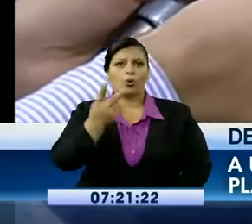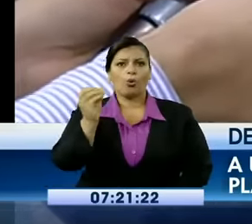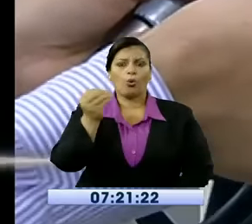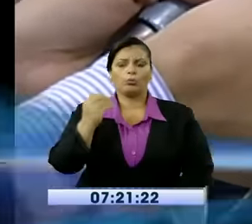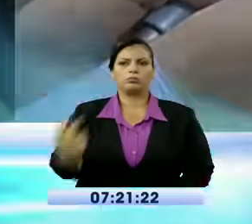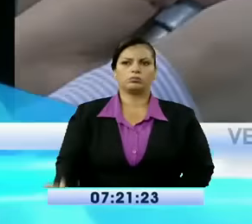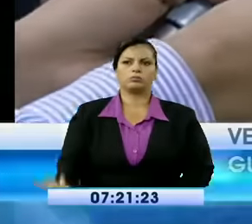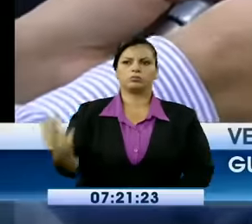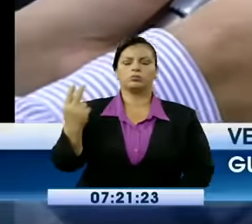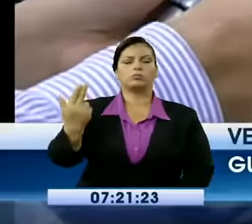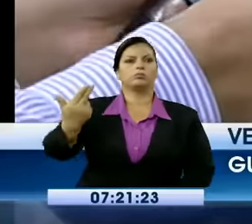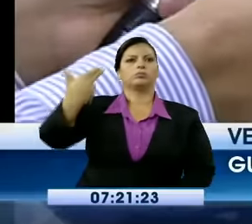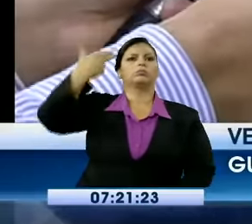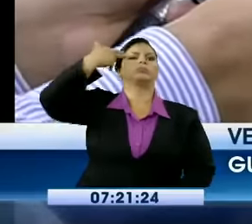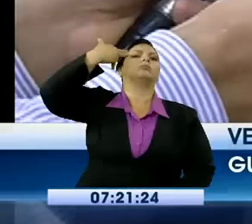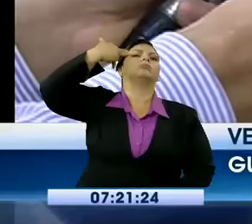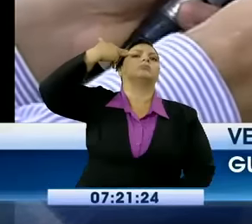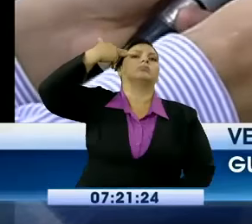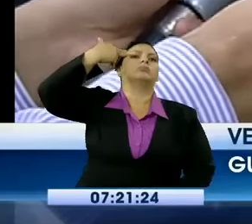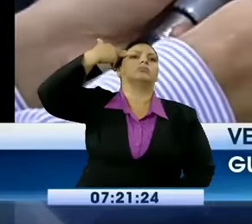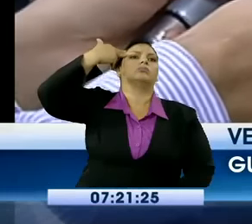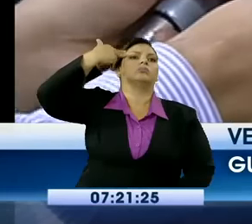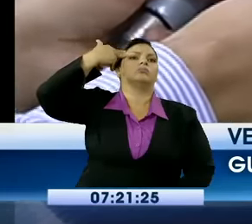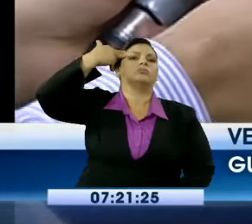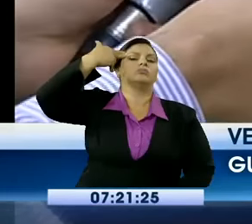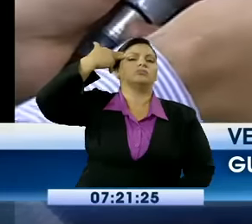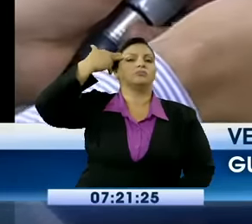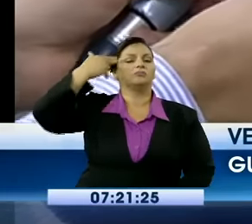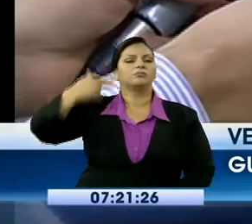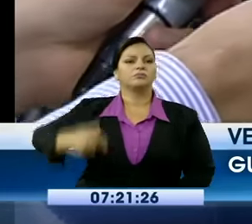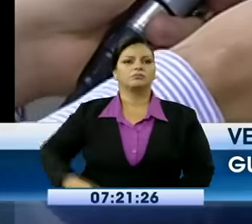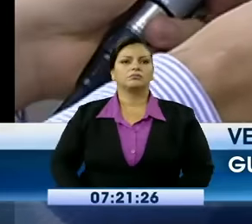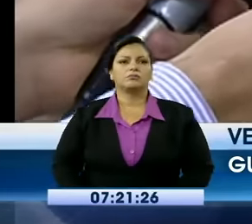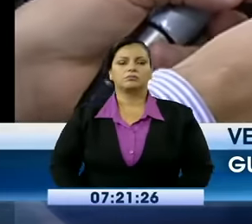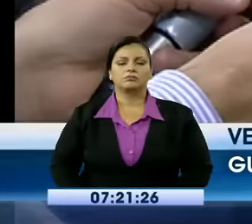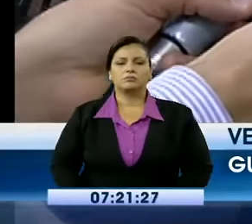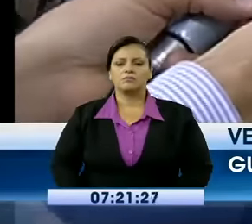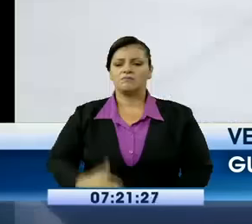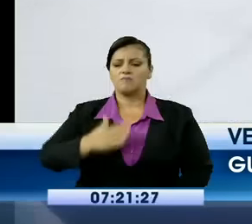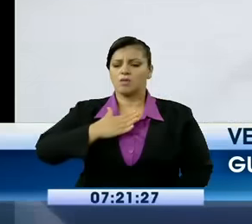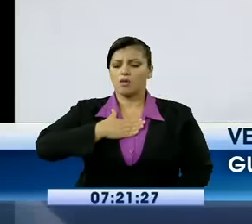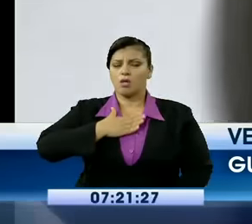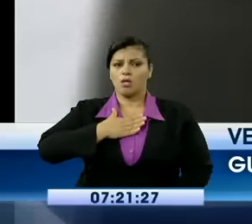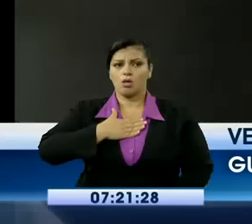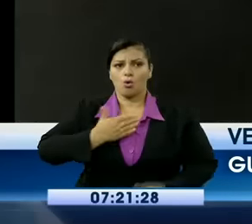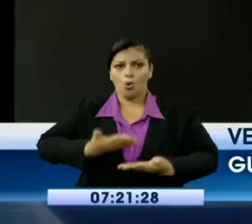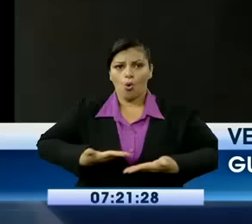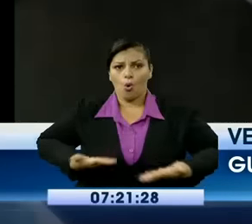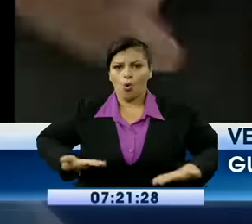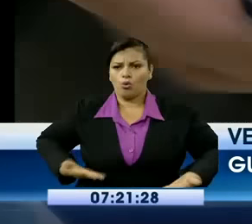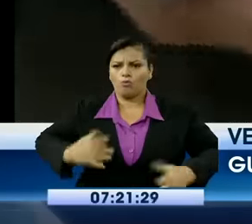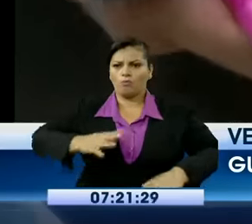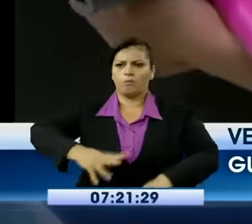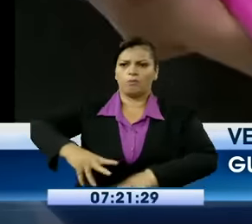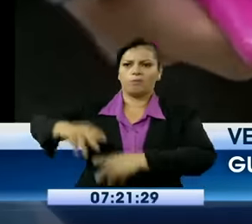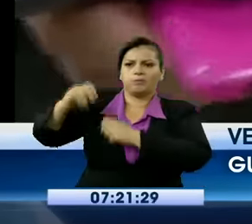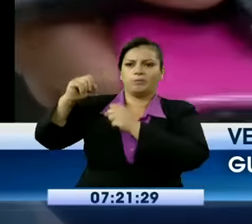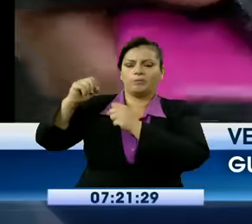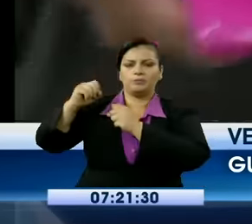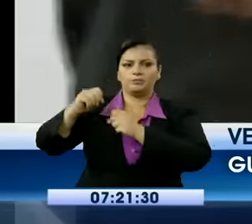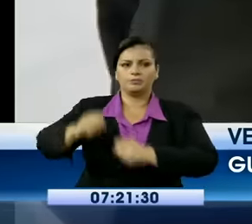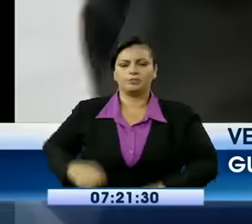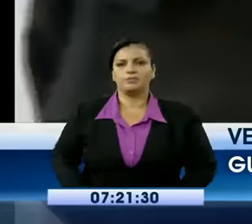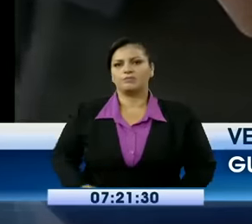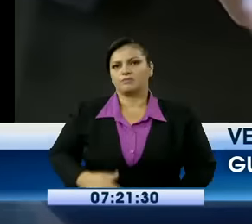directamente en la cabeza. Se me traen todas las prendas de la compañía y adicionales a eso, mi